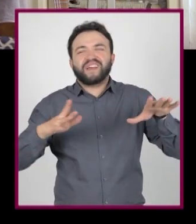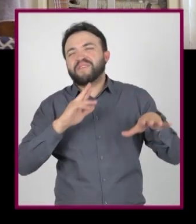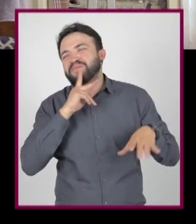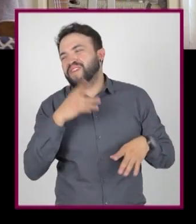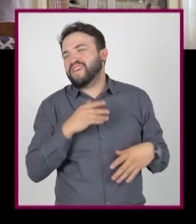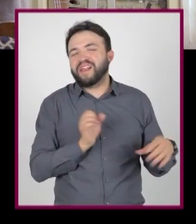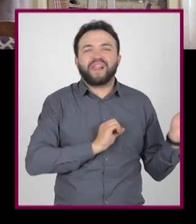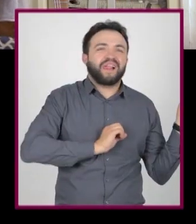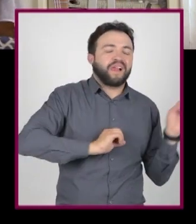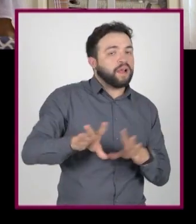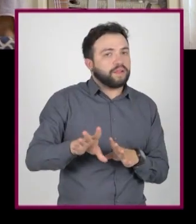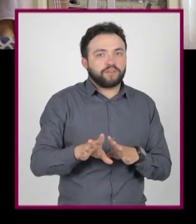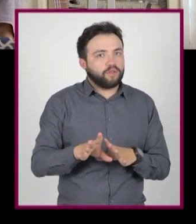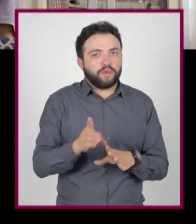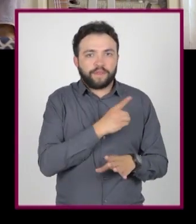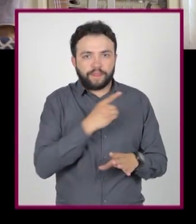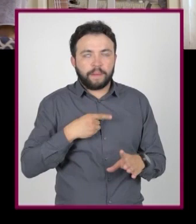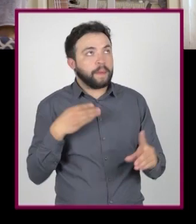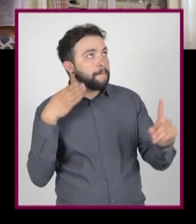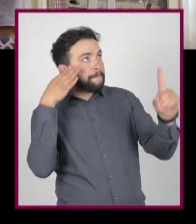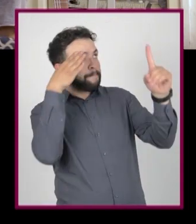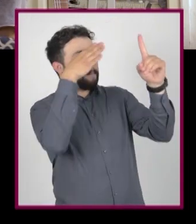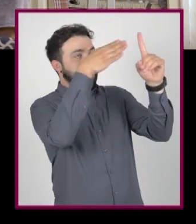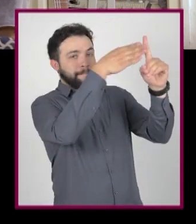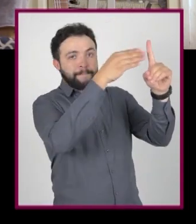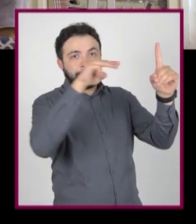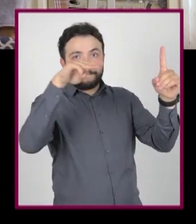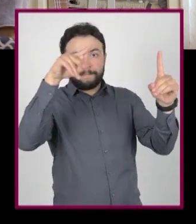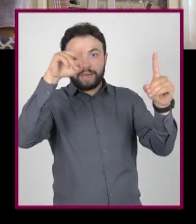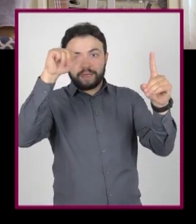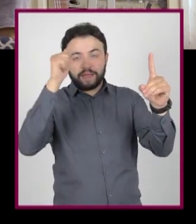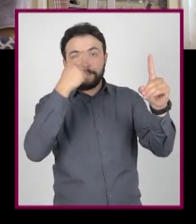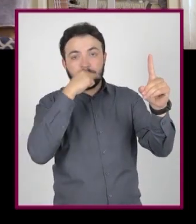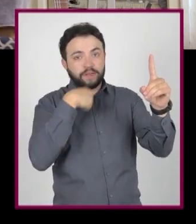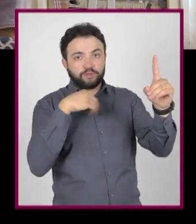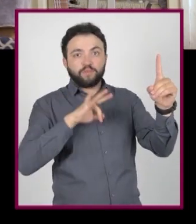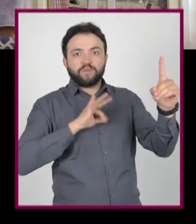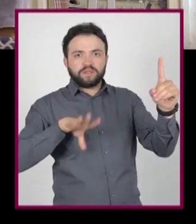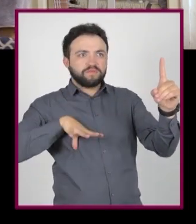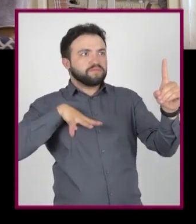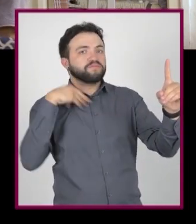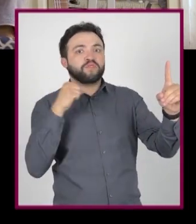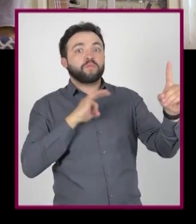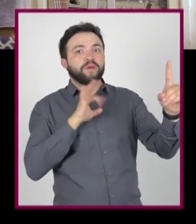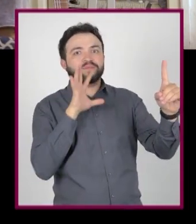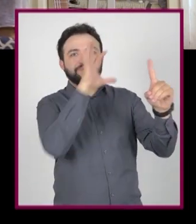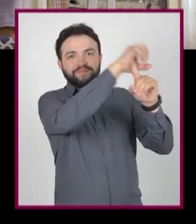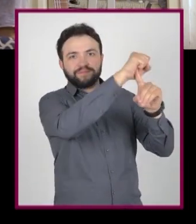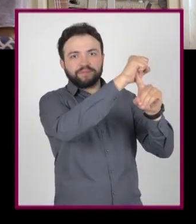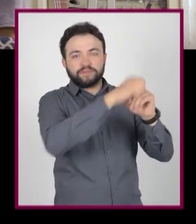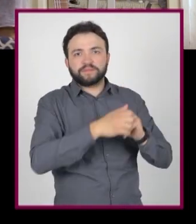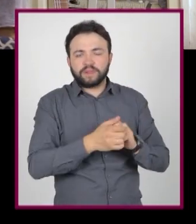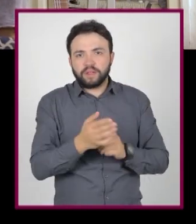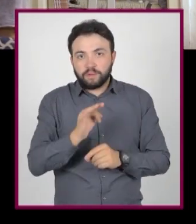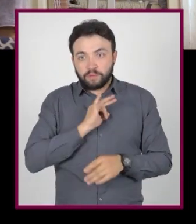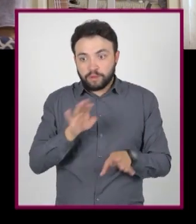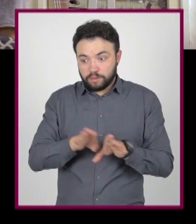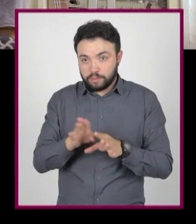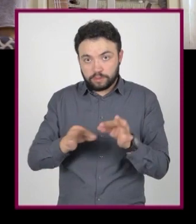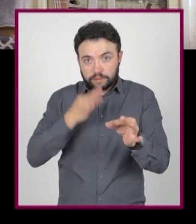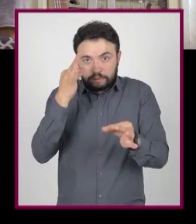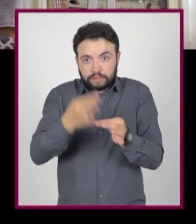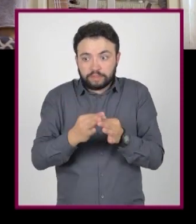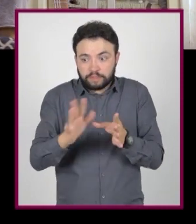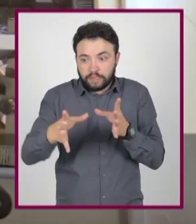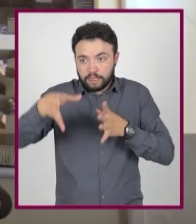y optarás por quedarte donde estás. Ahora que ya somos conscientes de esto, ¿estás listo para que repasemos las estrategias del